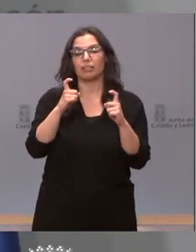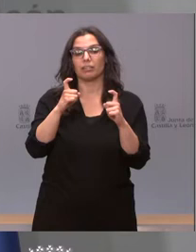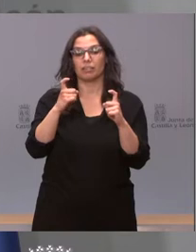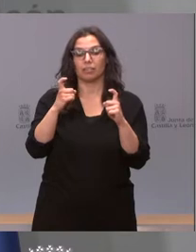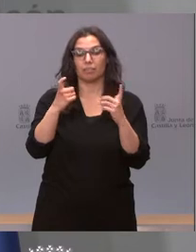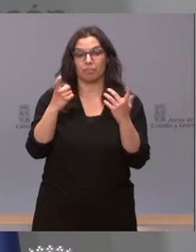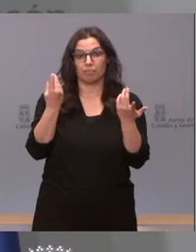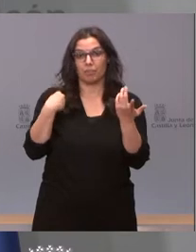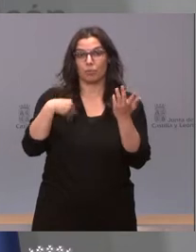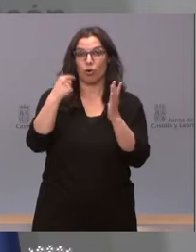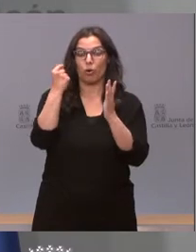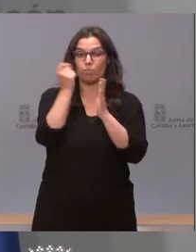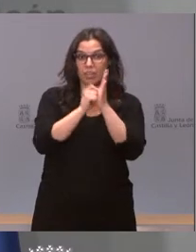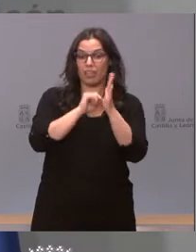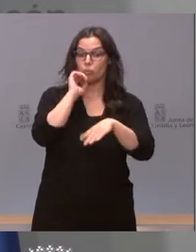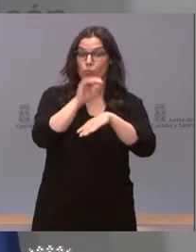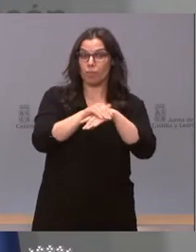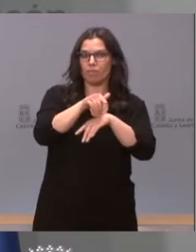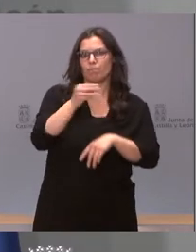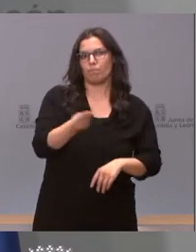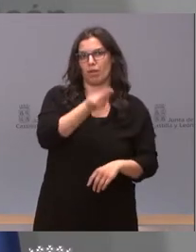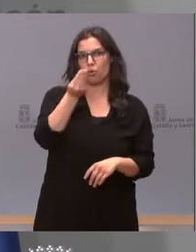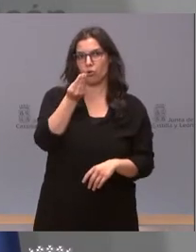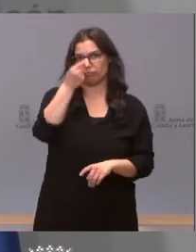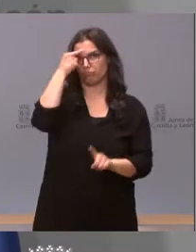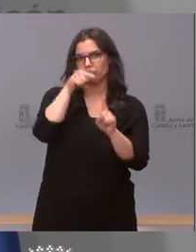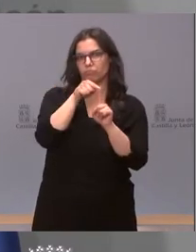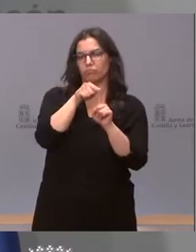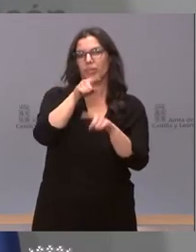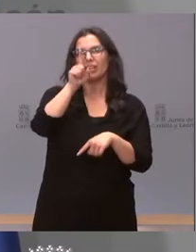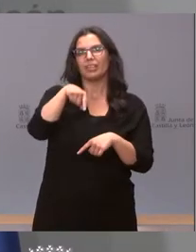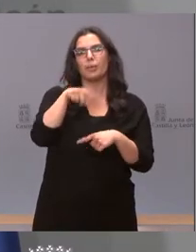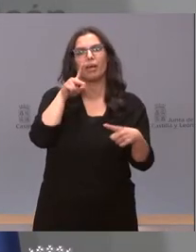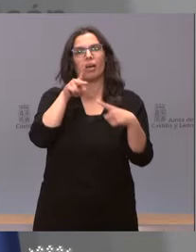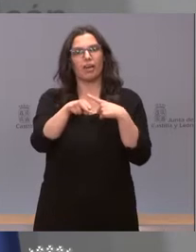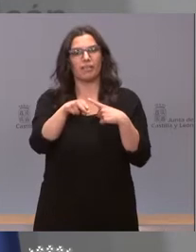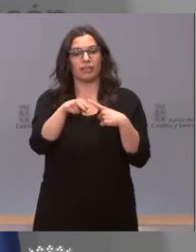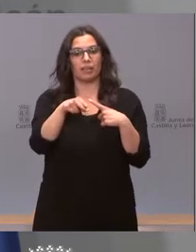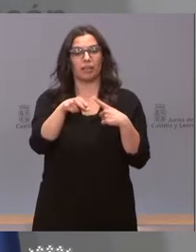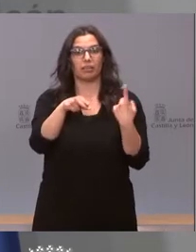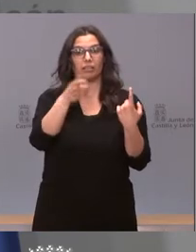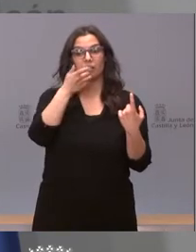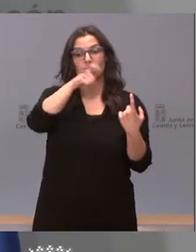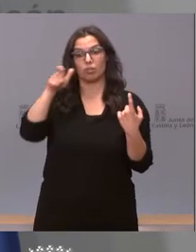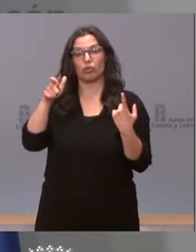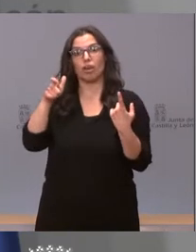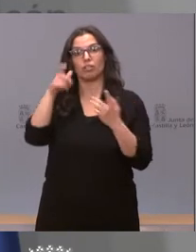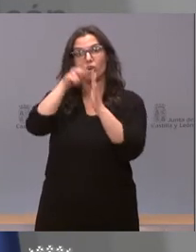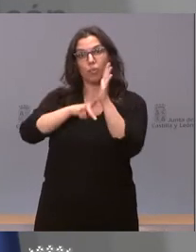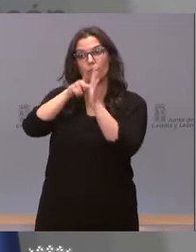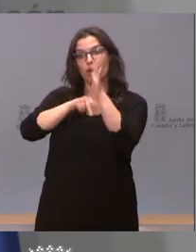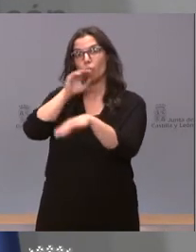de las medidas y evitar que sean quienes cumplen las normas quienes